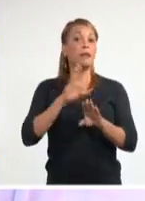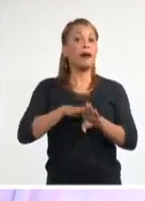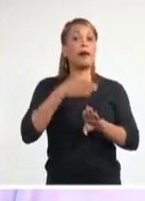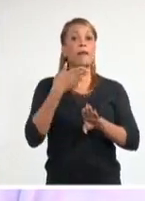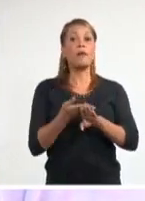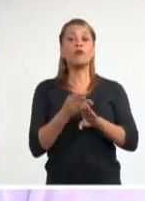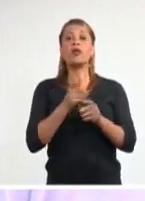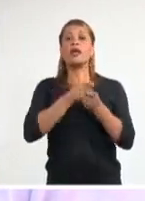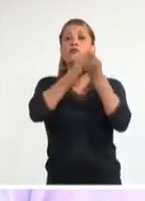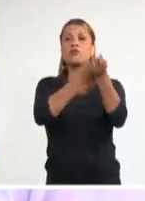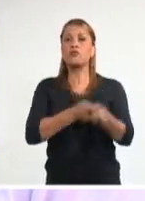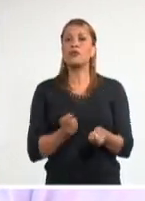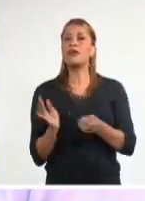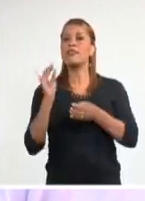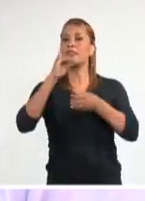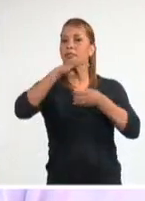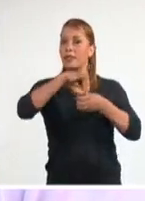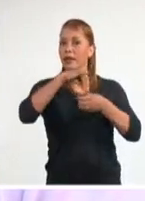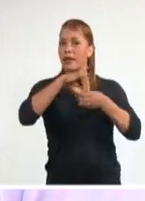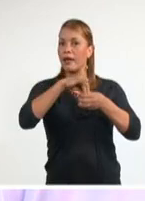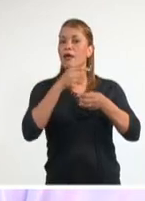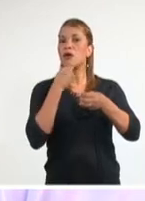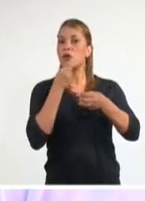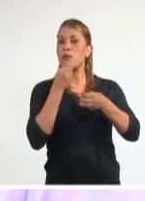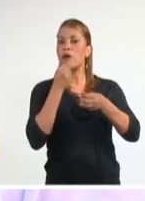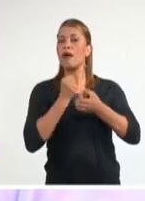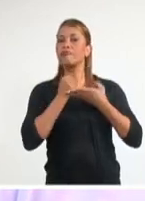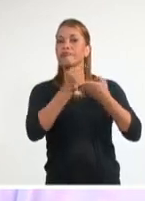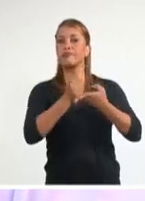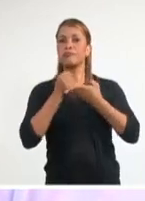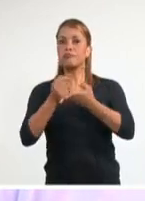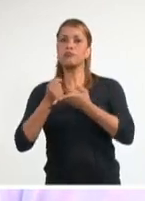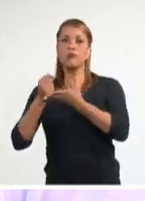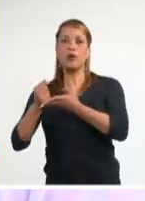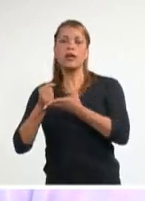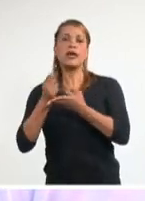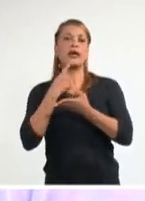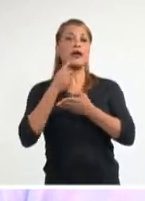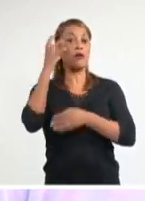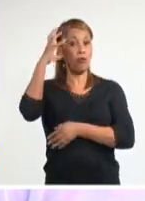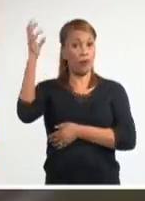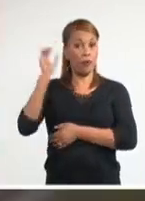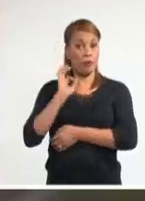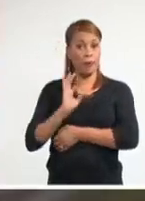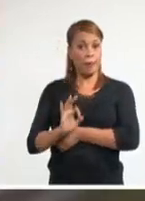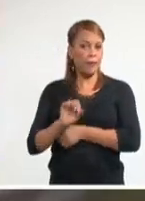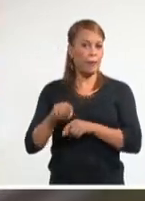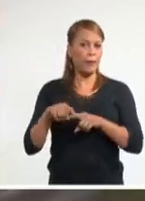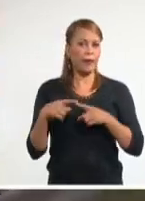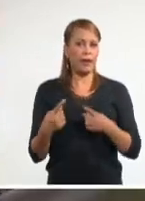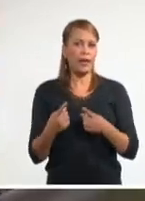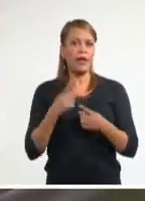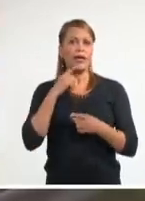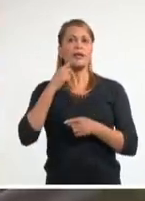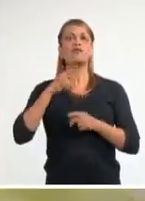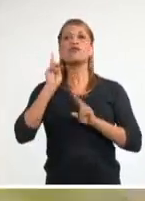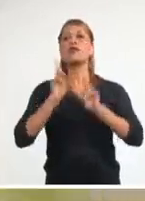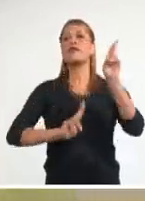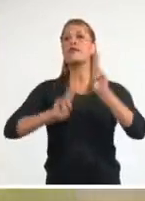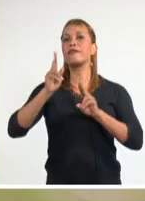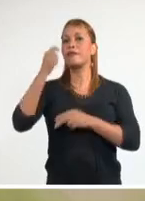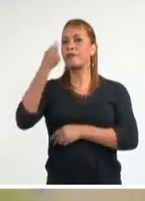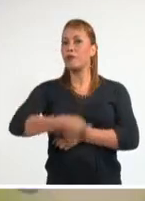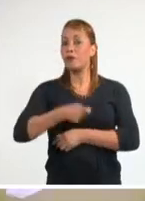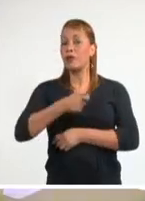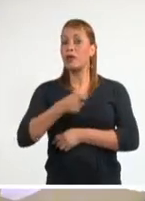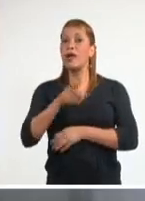integrada, pero además que permita y ayude a la gestión de gobierno en la toma de decisiones a